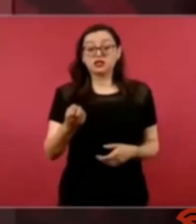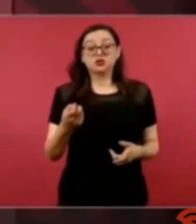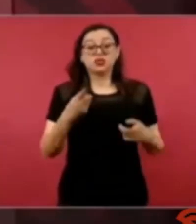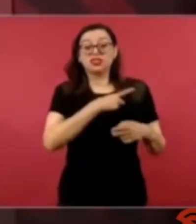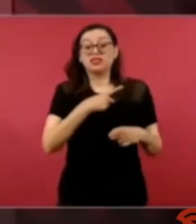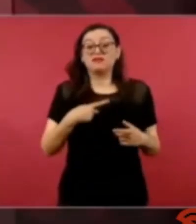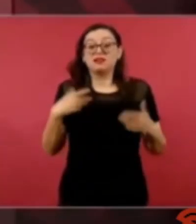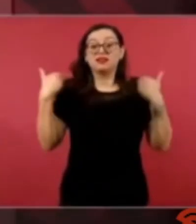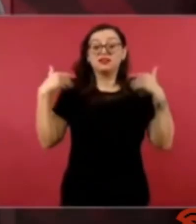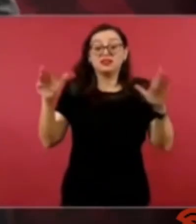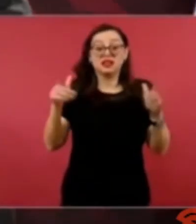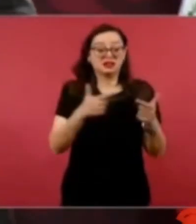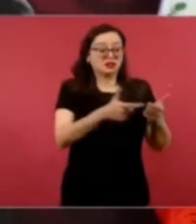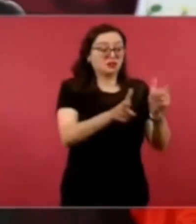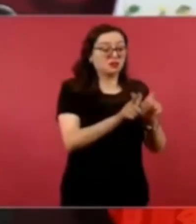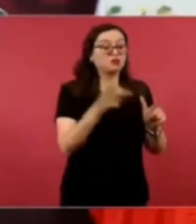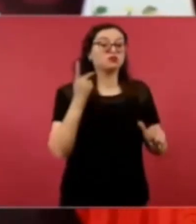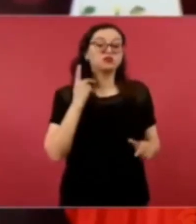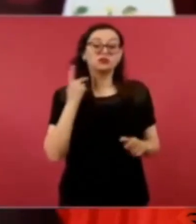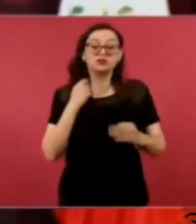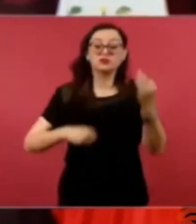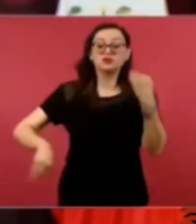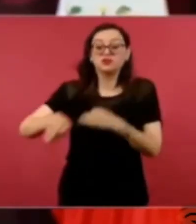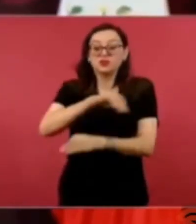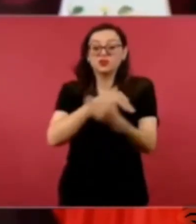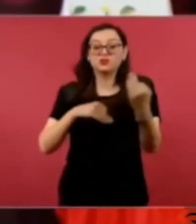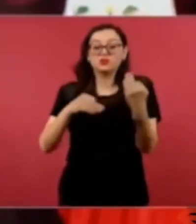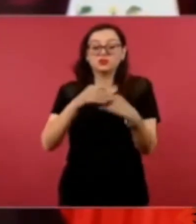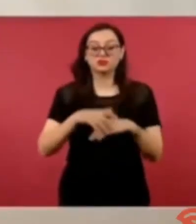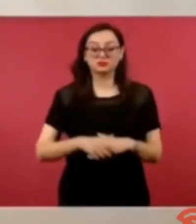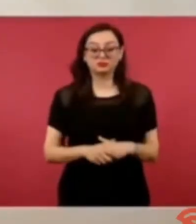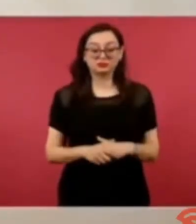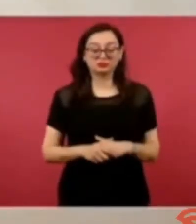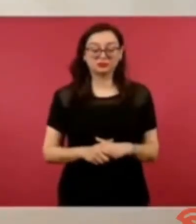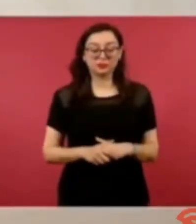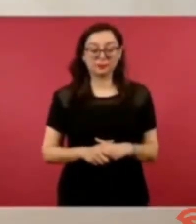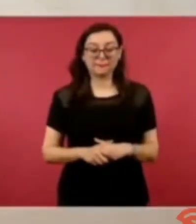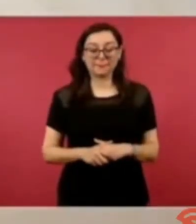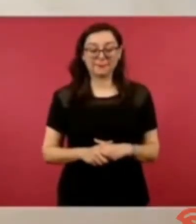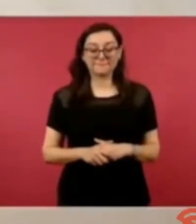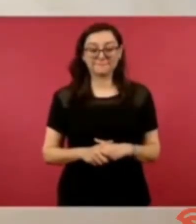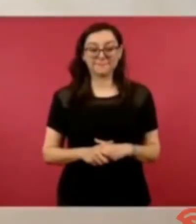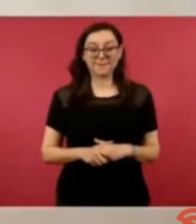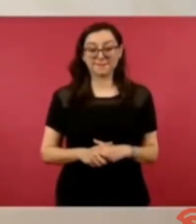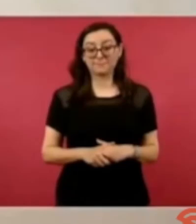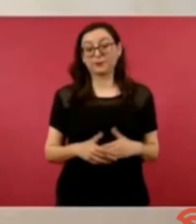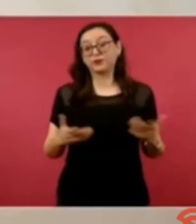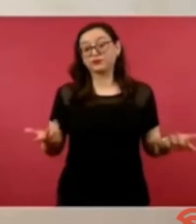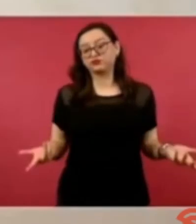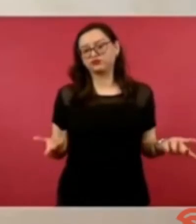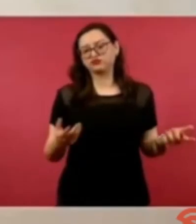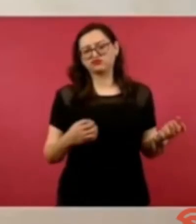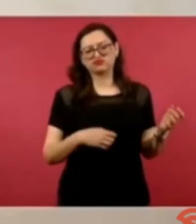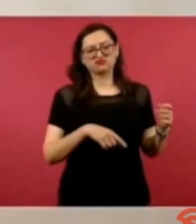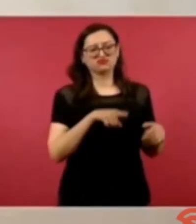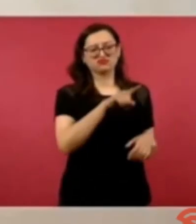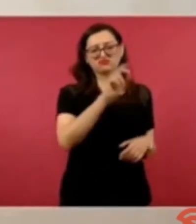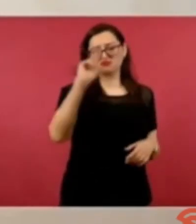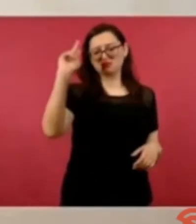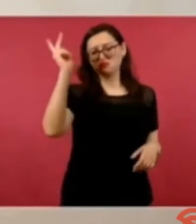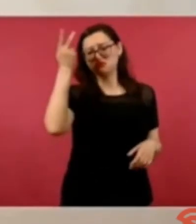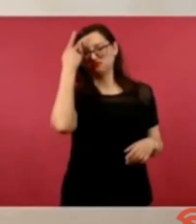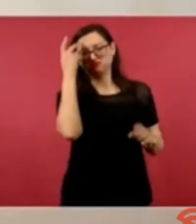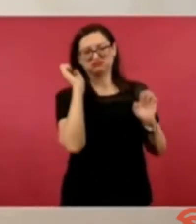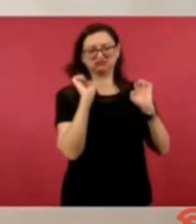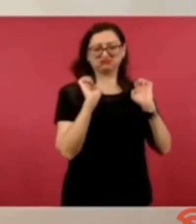ahora si van a estar reuniéndose con Claudio que es González en Polanco no